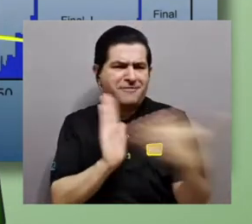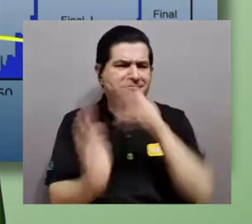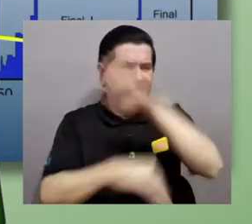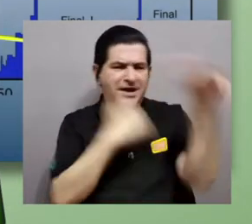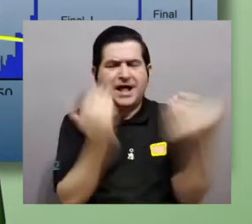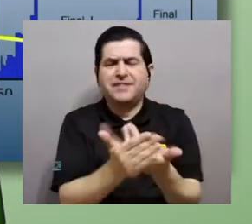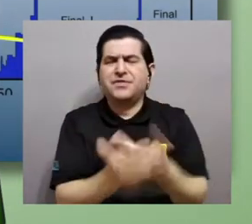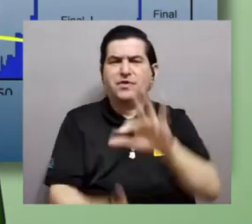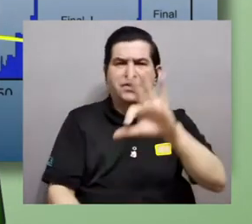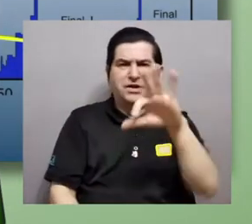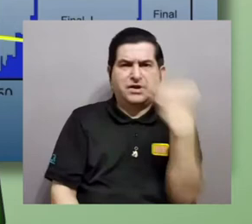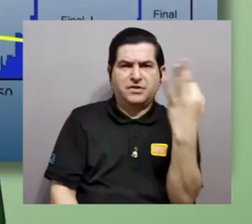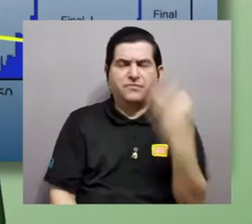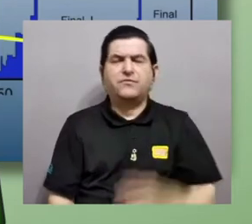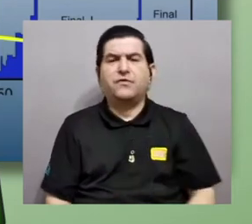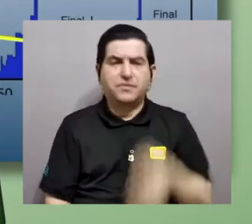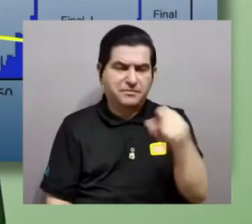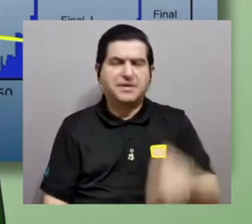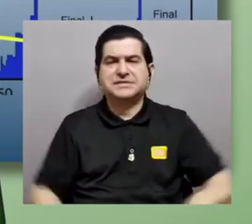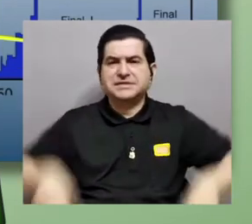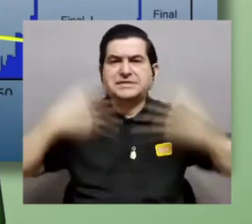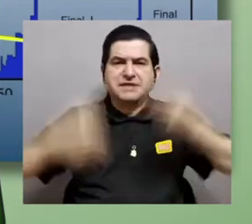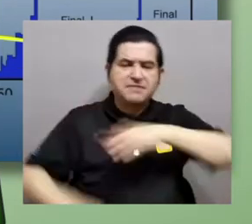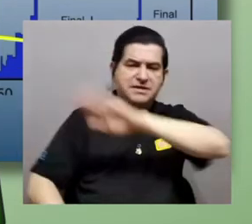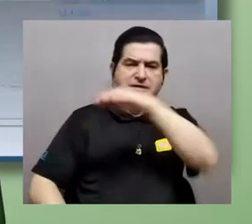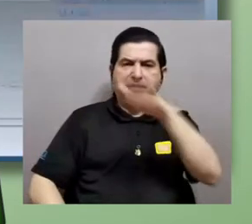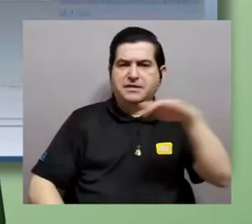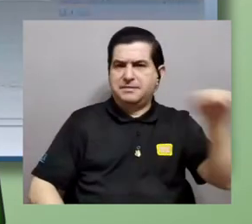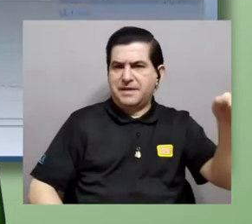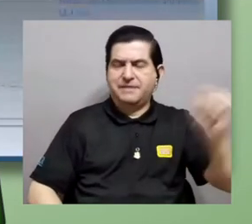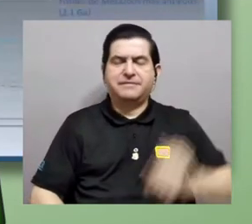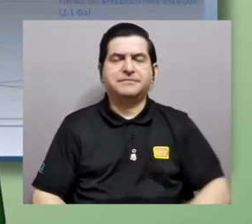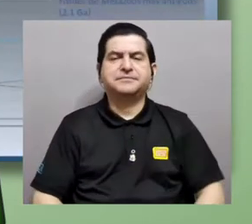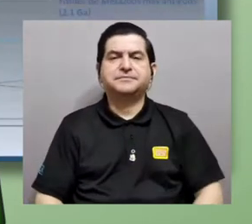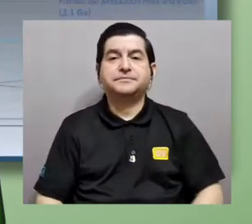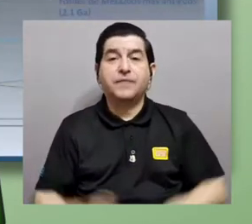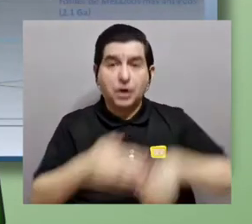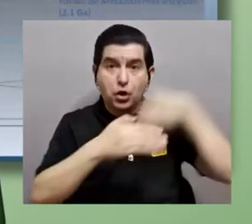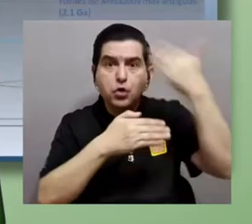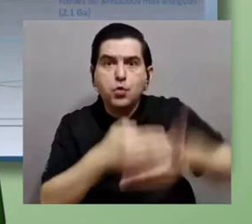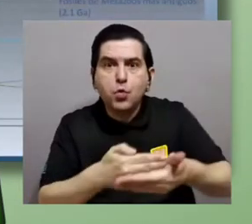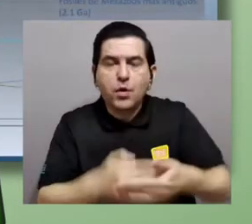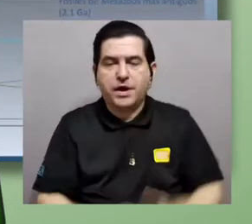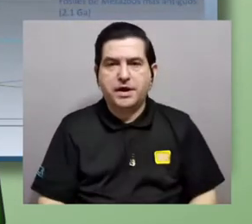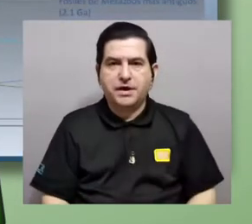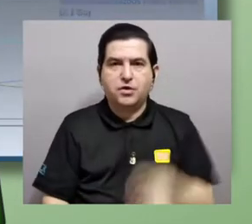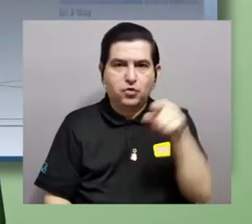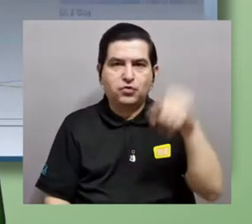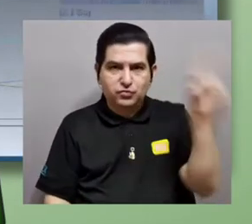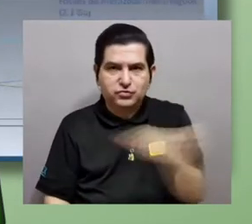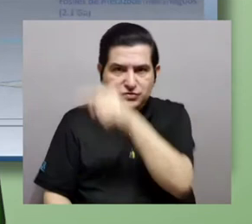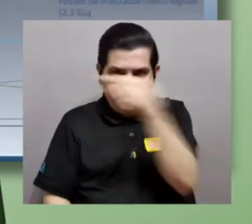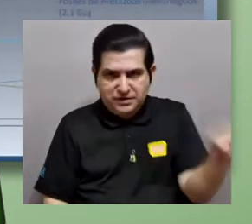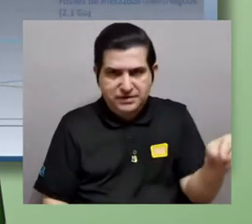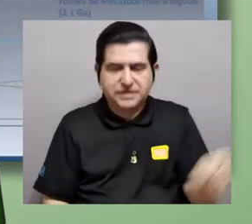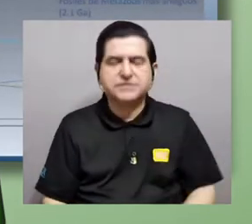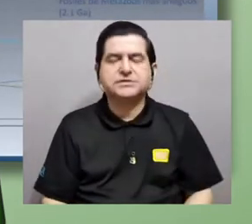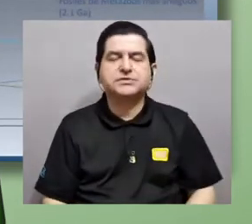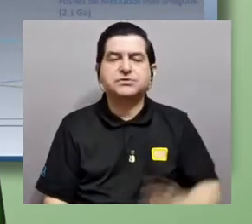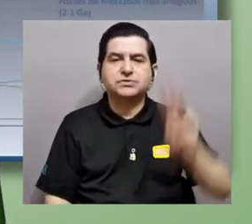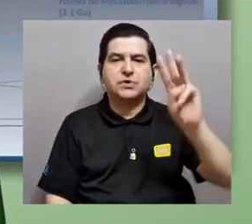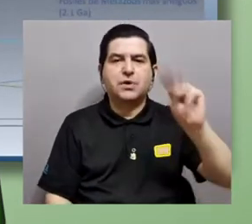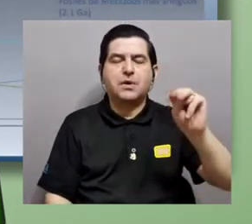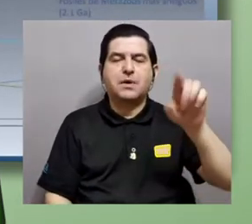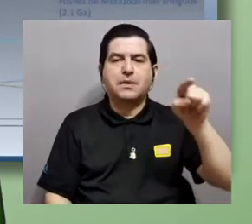muchísimo a todas las formas acuáticas o marinas. Luego tenemos, después de esa extinción, el